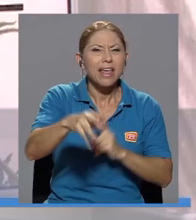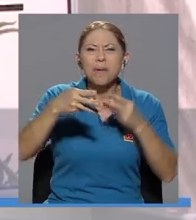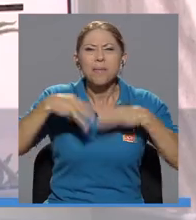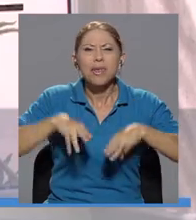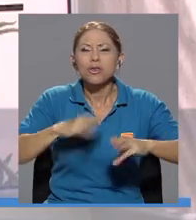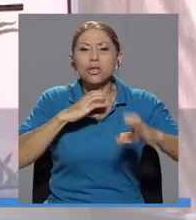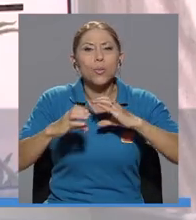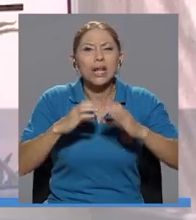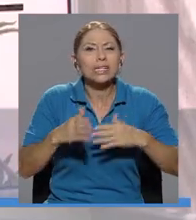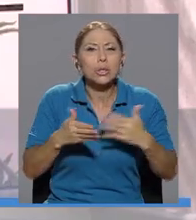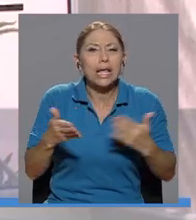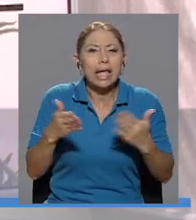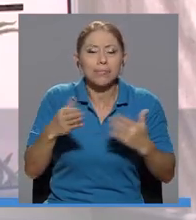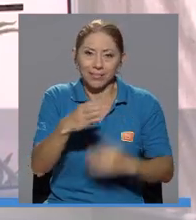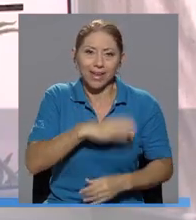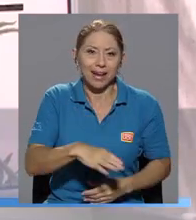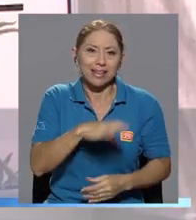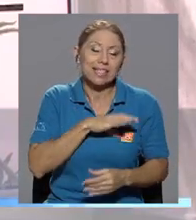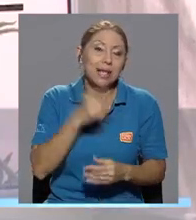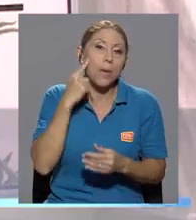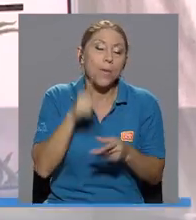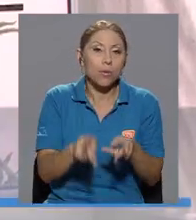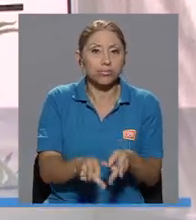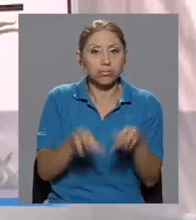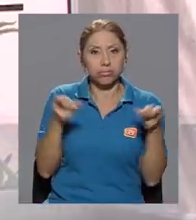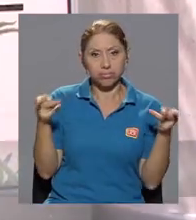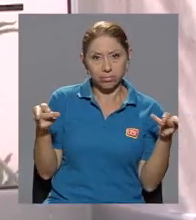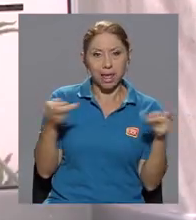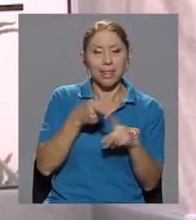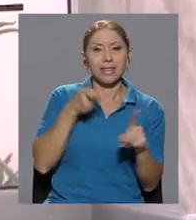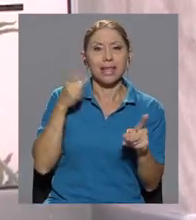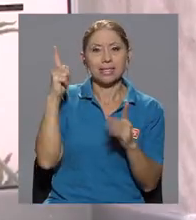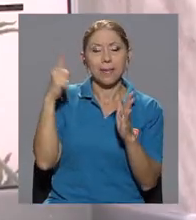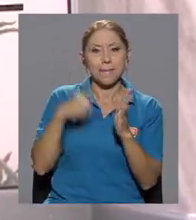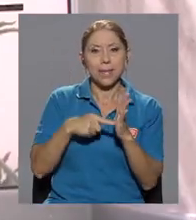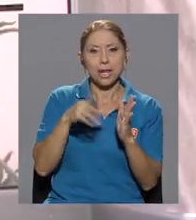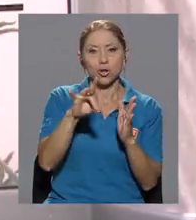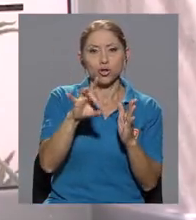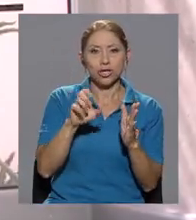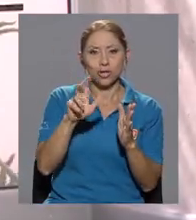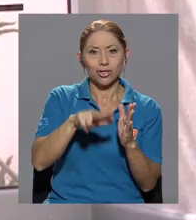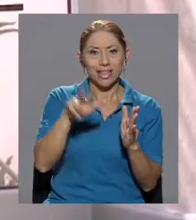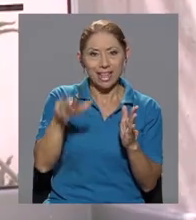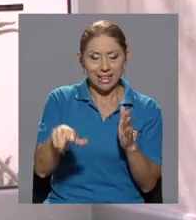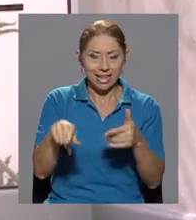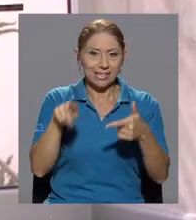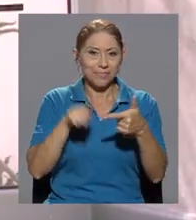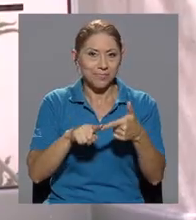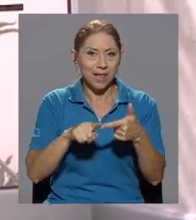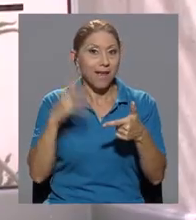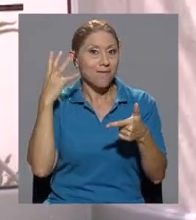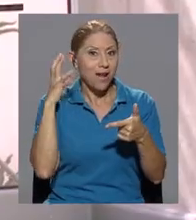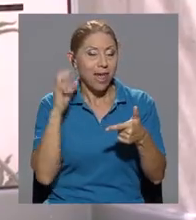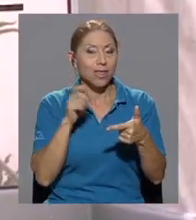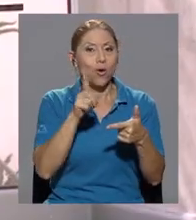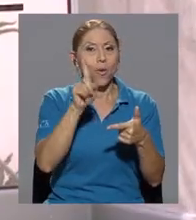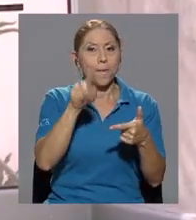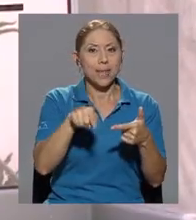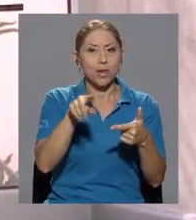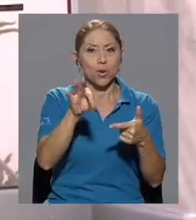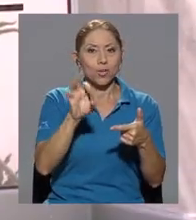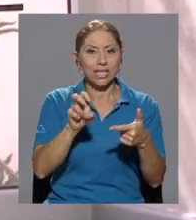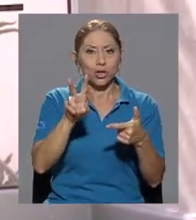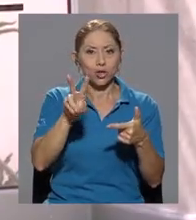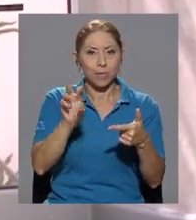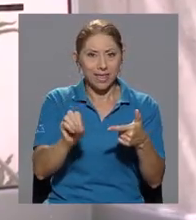por tener prensa escrita, que la teníamos desde 1833, teníamos la radio desde 1920 y